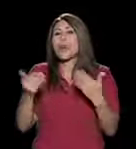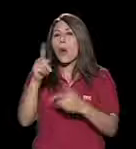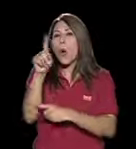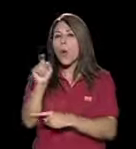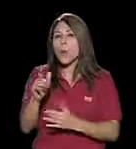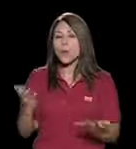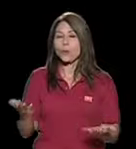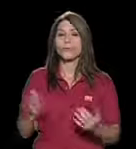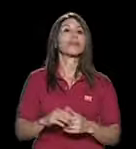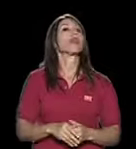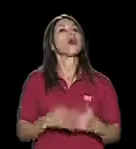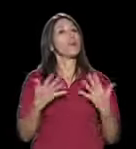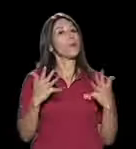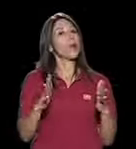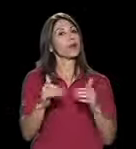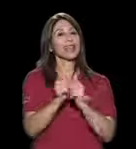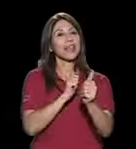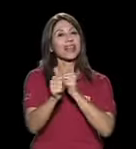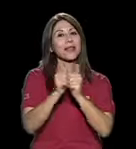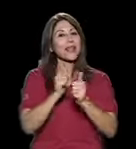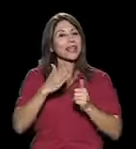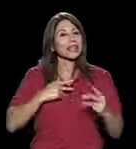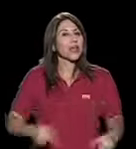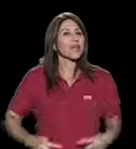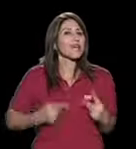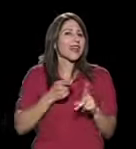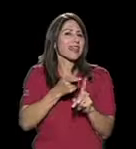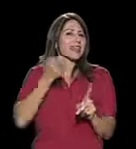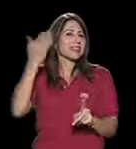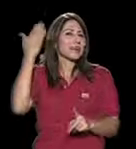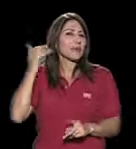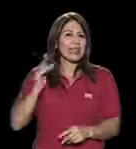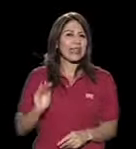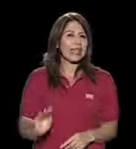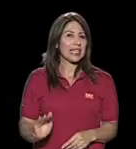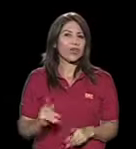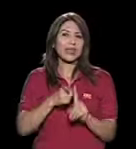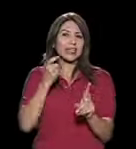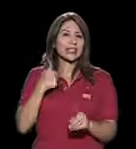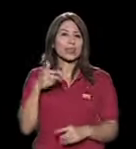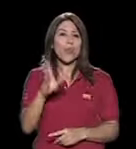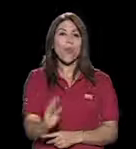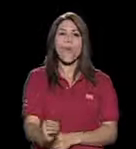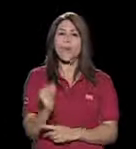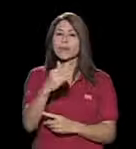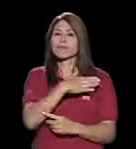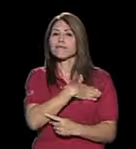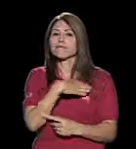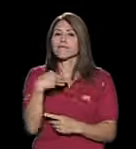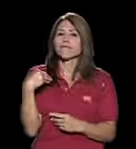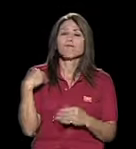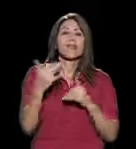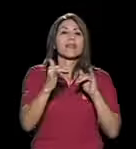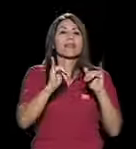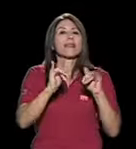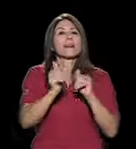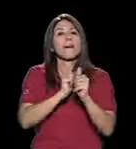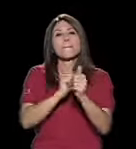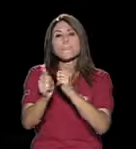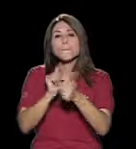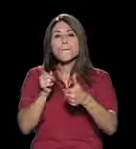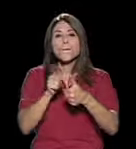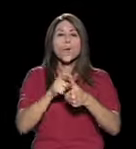de discapacidad. Bueno, el deporte ha estado en mi vida desde niño, ¿verdad? Desde muy joven me ha encantado hacer deporte, desde